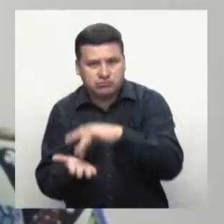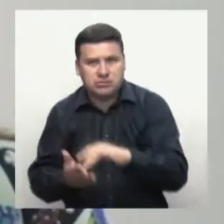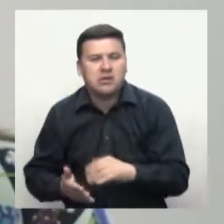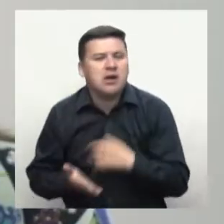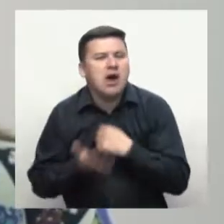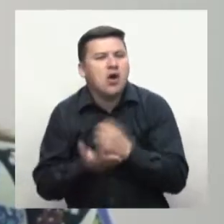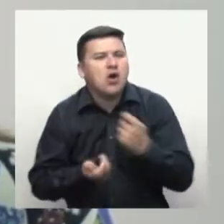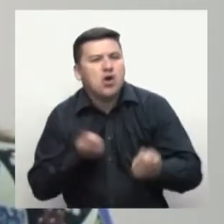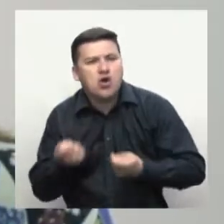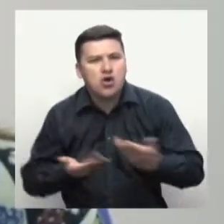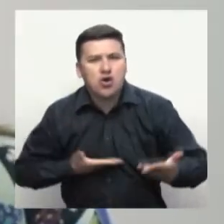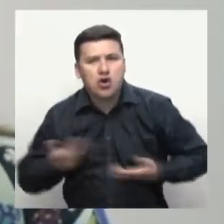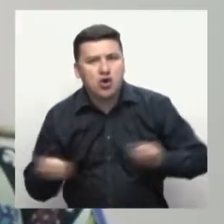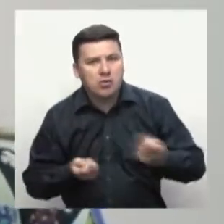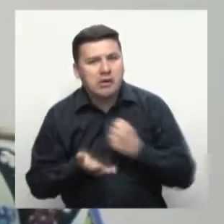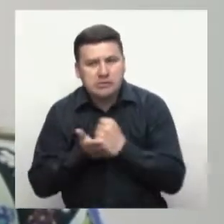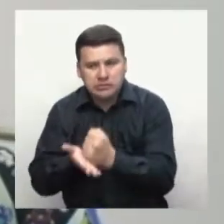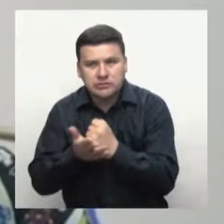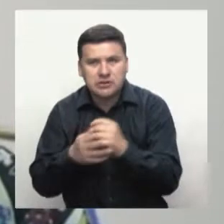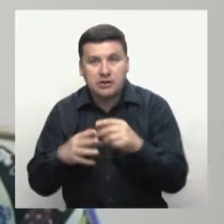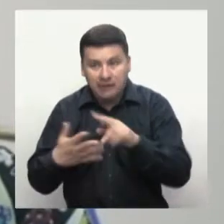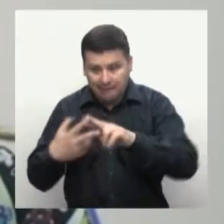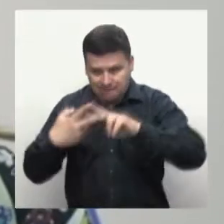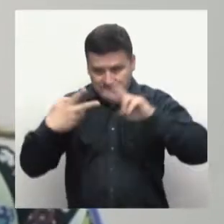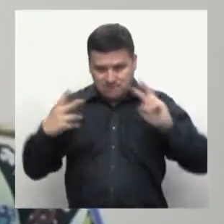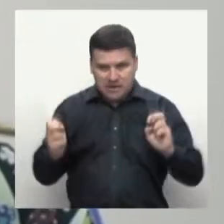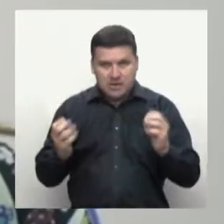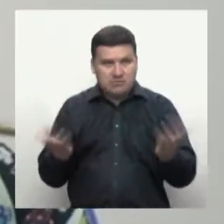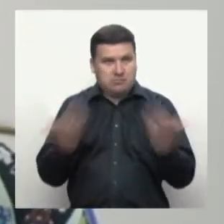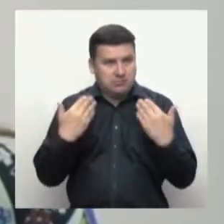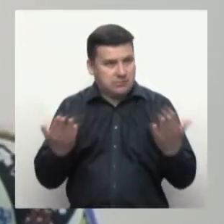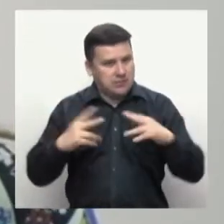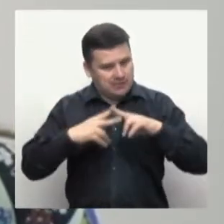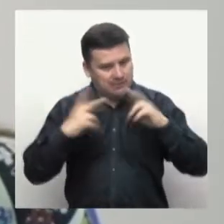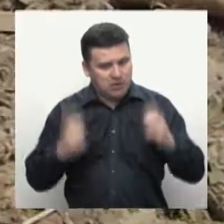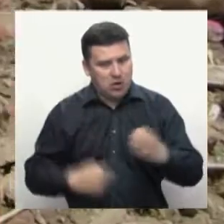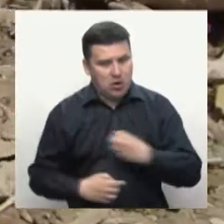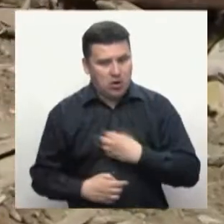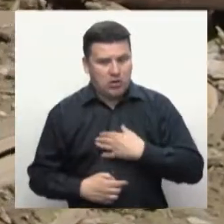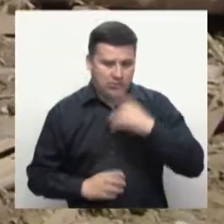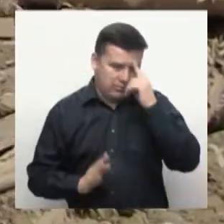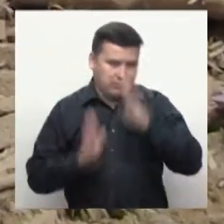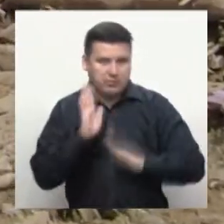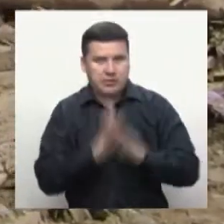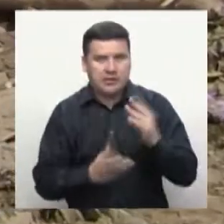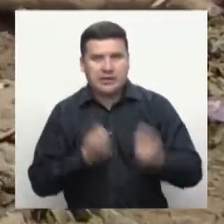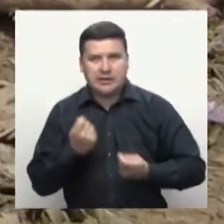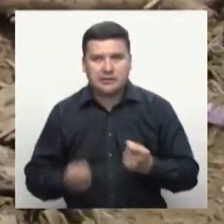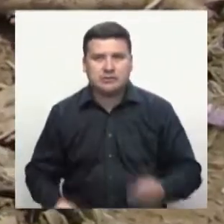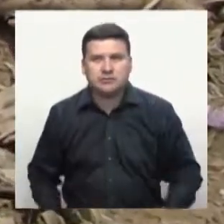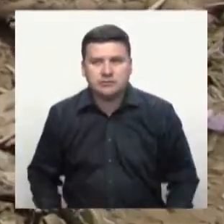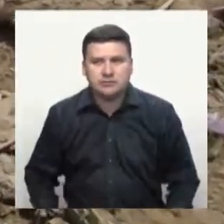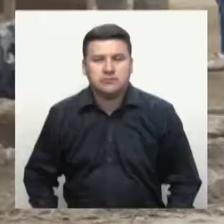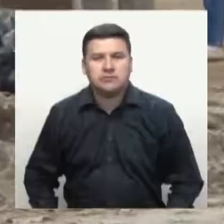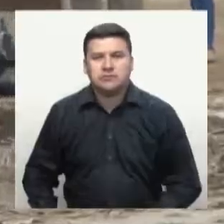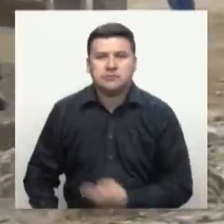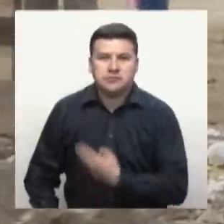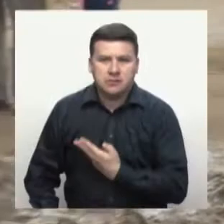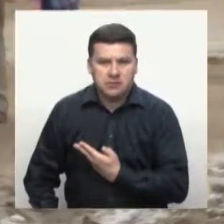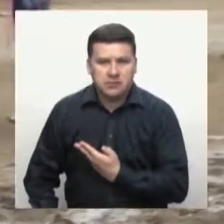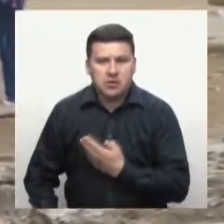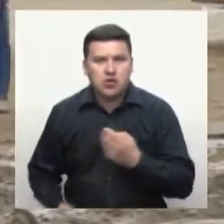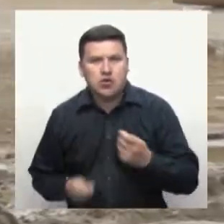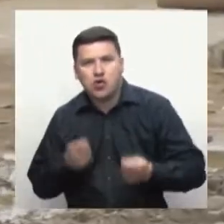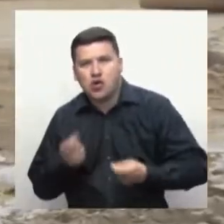a que después de esta feria salga con la oportunidad para restablecer su negocio. Jorge Villamil es uno de los comerciantes que